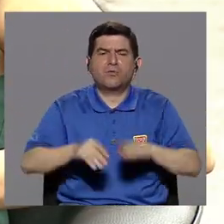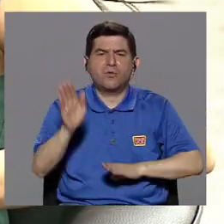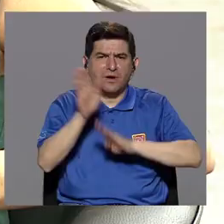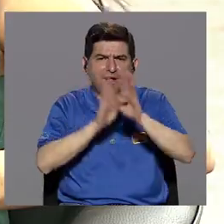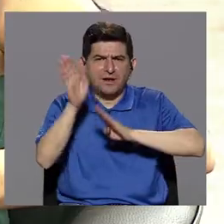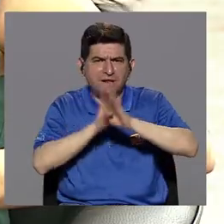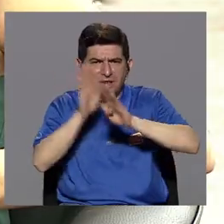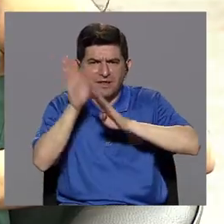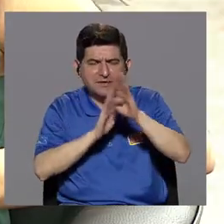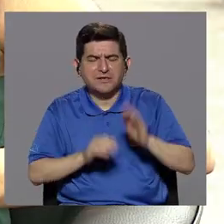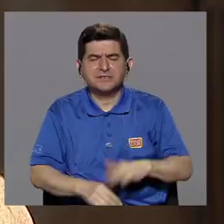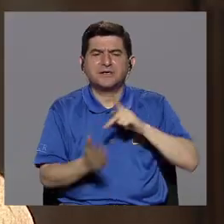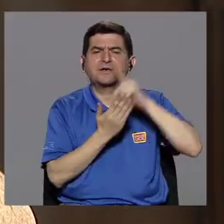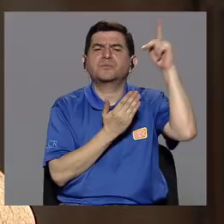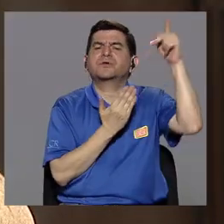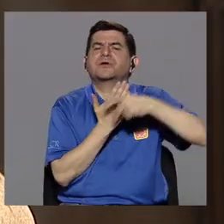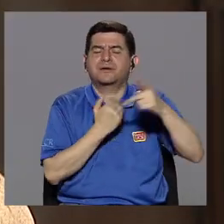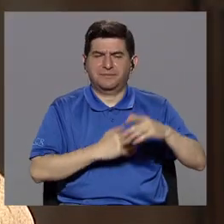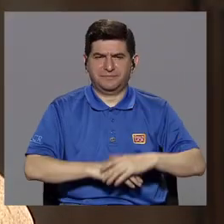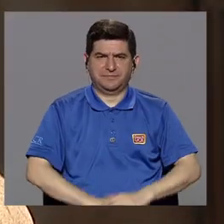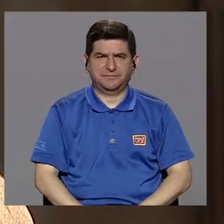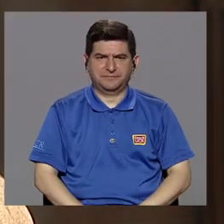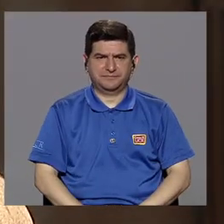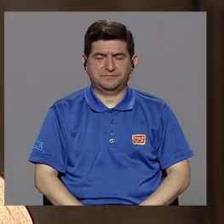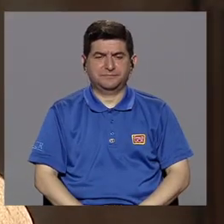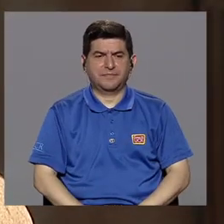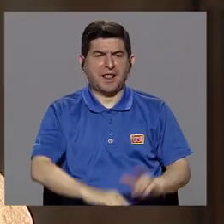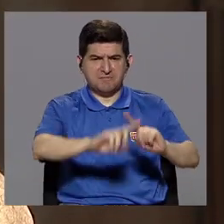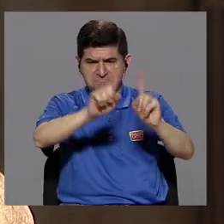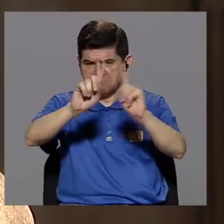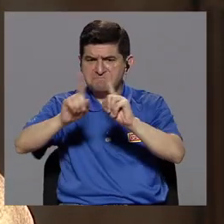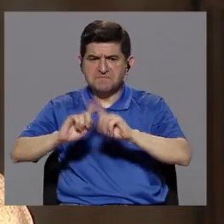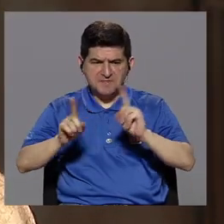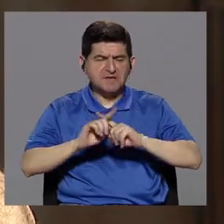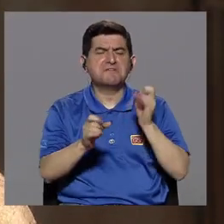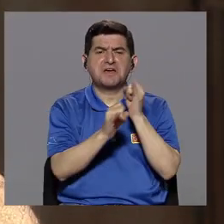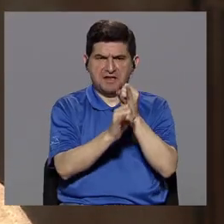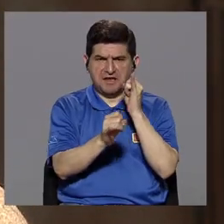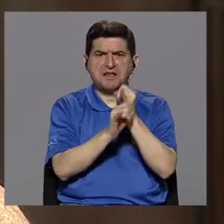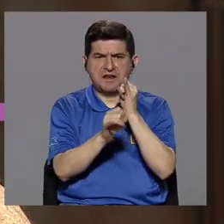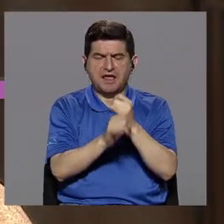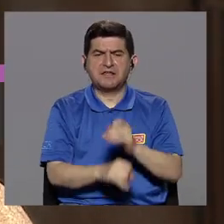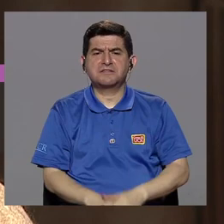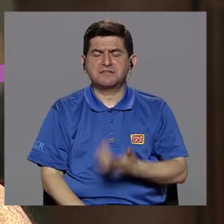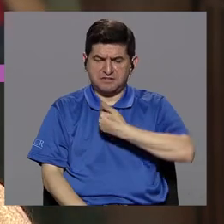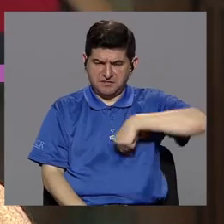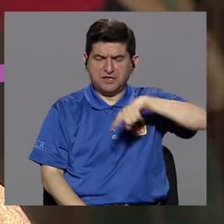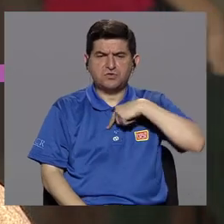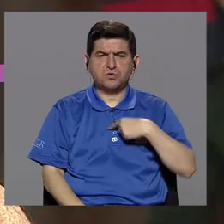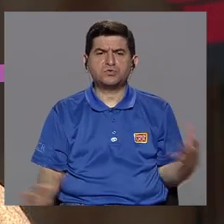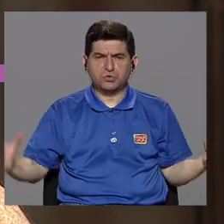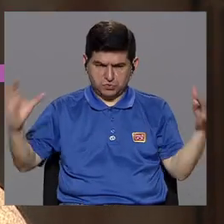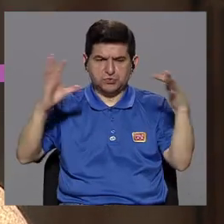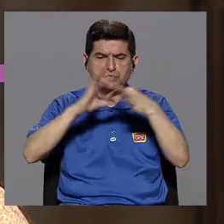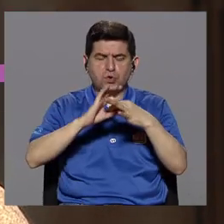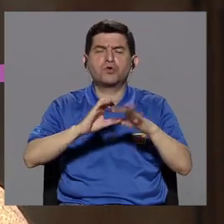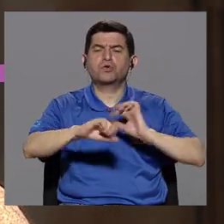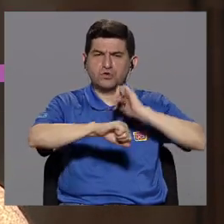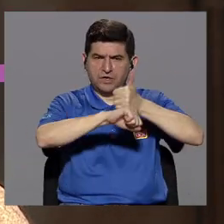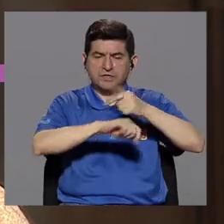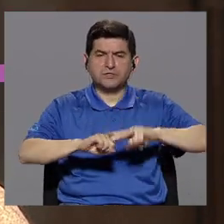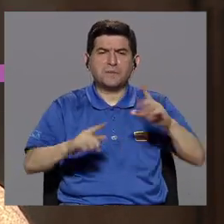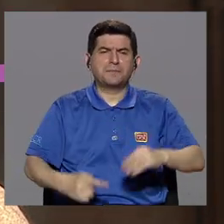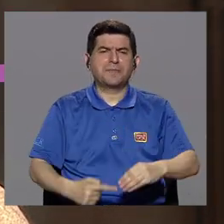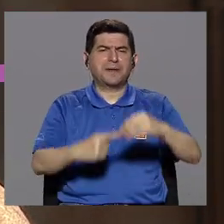este programa? Bueno, han habido diversas instancias con las cuales hemos podido coordinar, pero principalmente